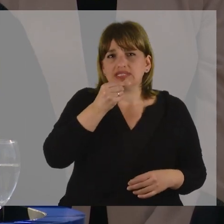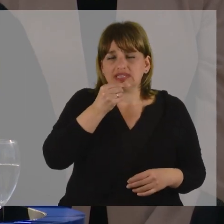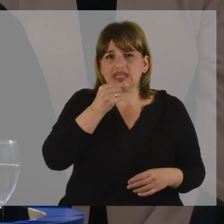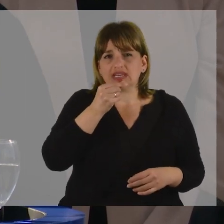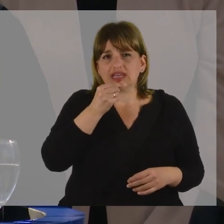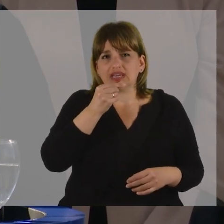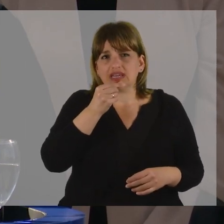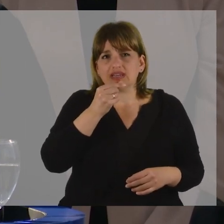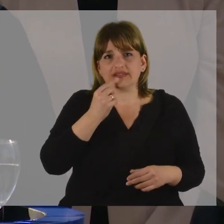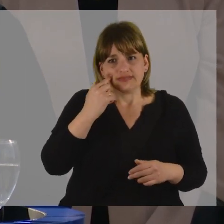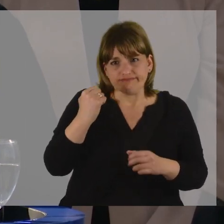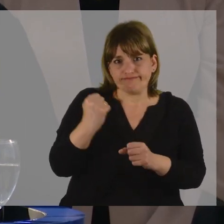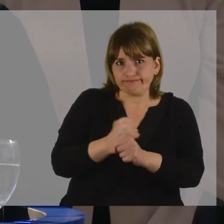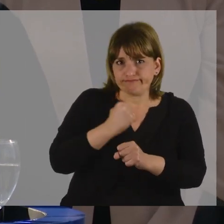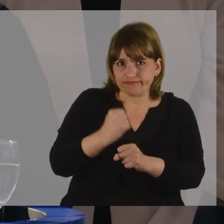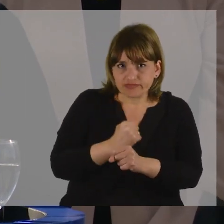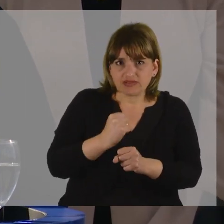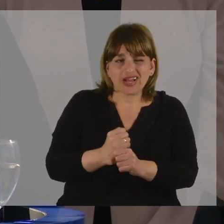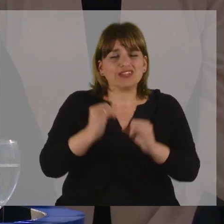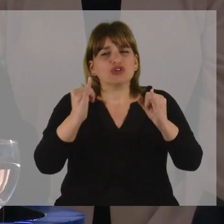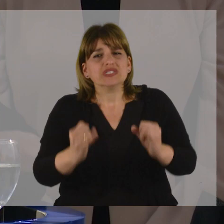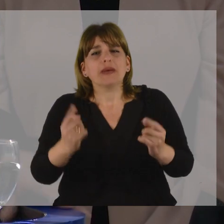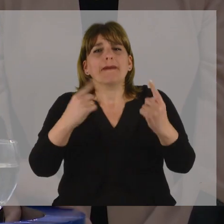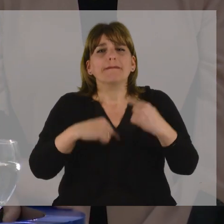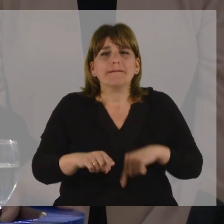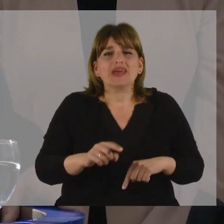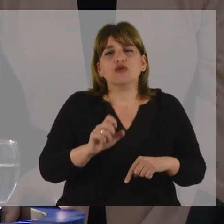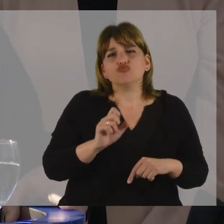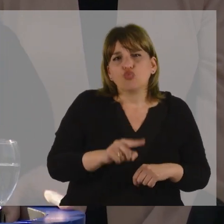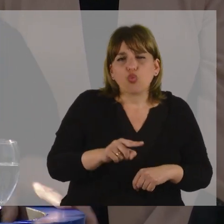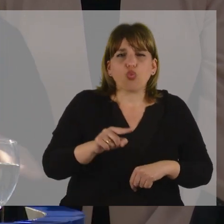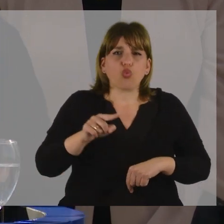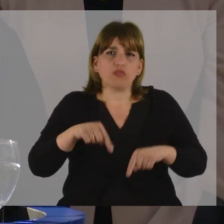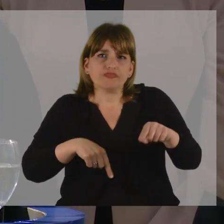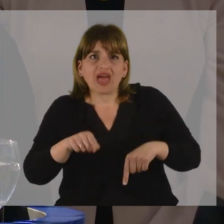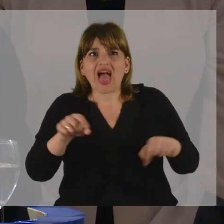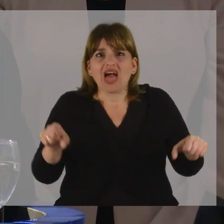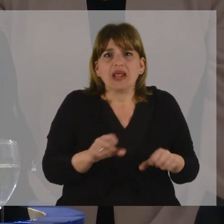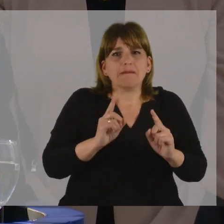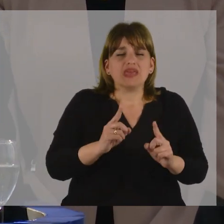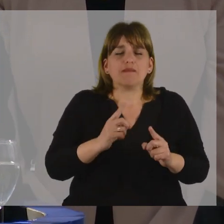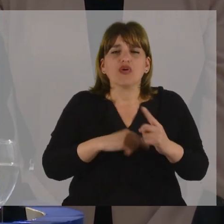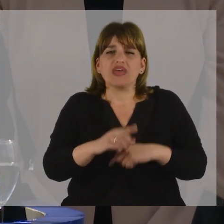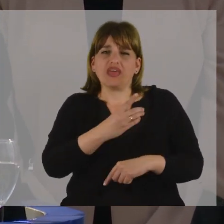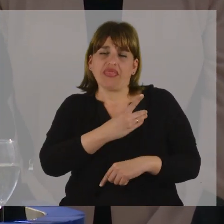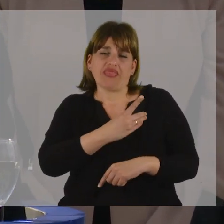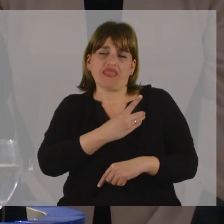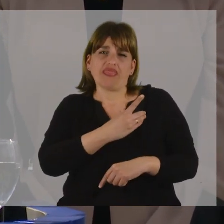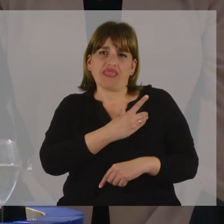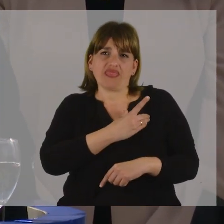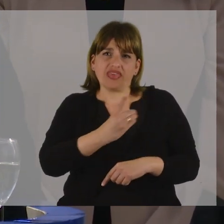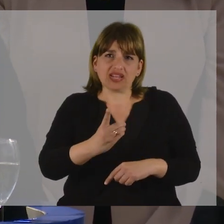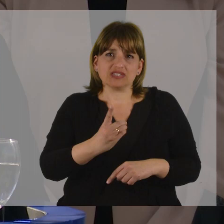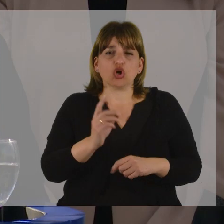policía operativamente pero que desde el punto de vista funcional lo harán desde la